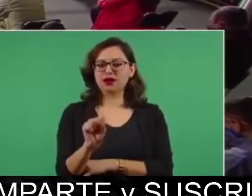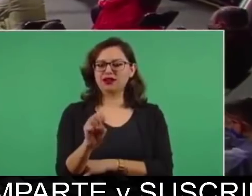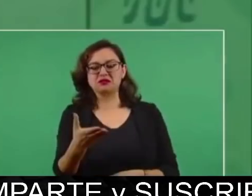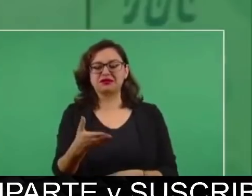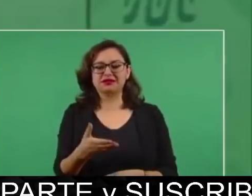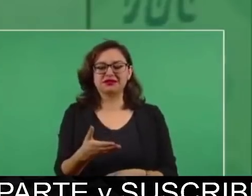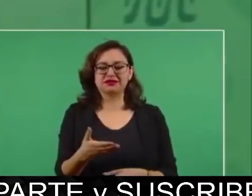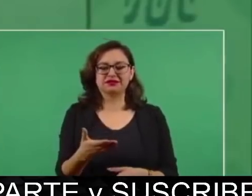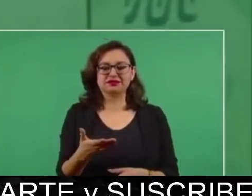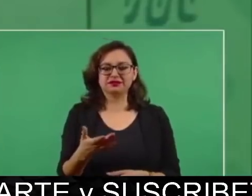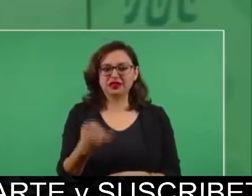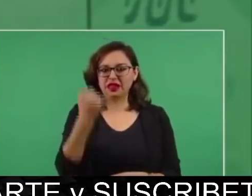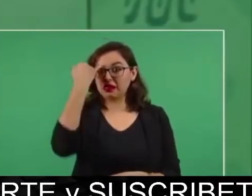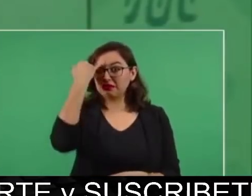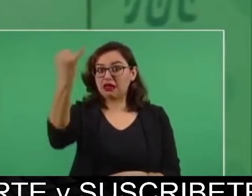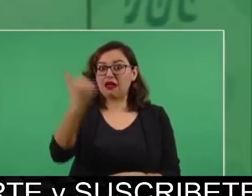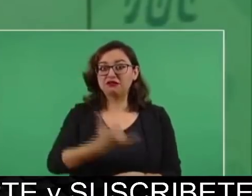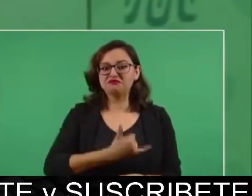Es un estigma.